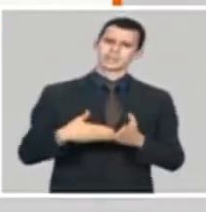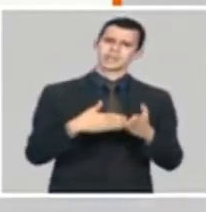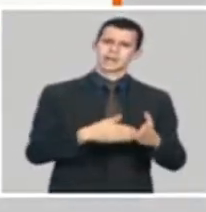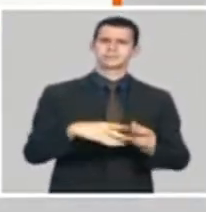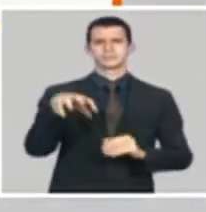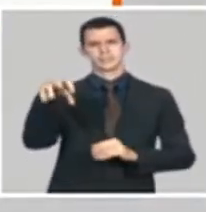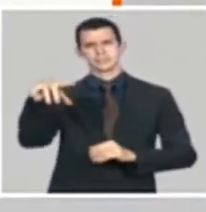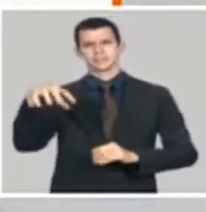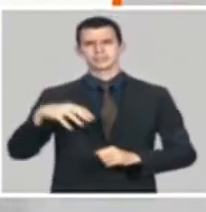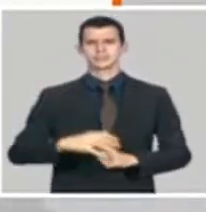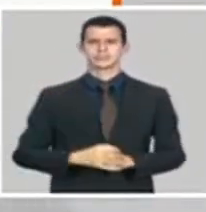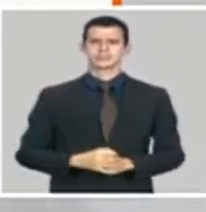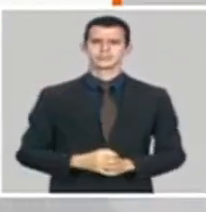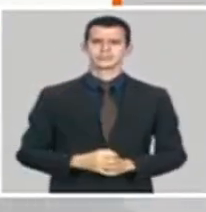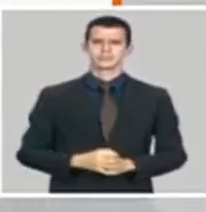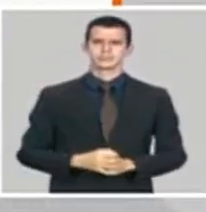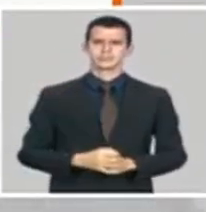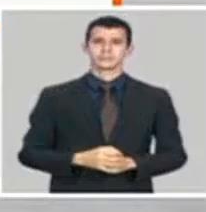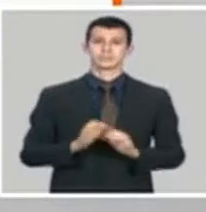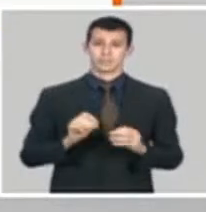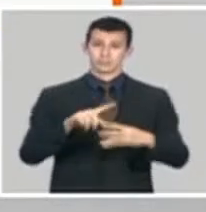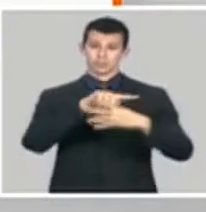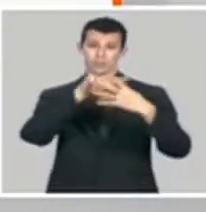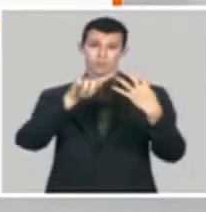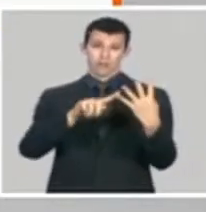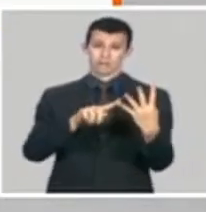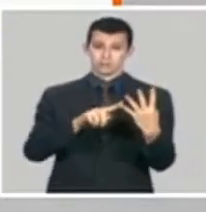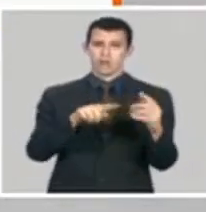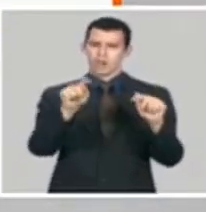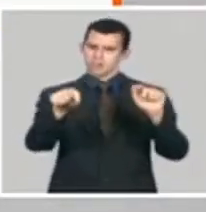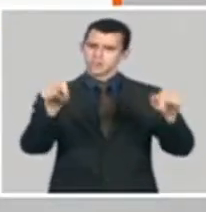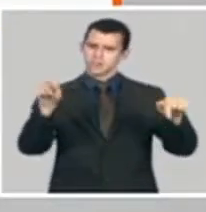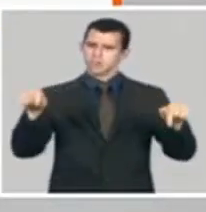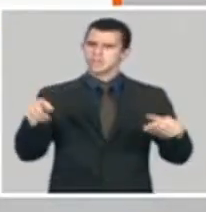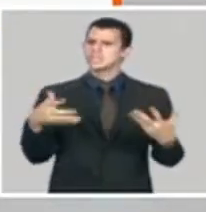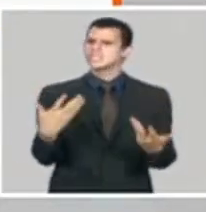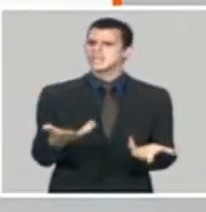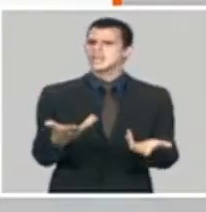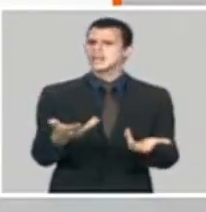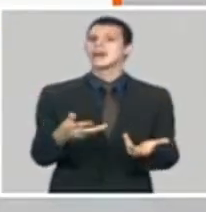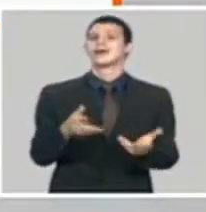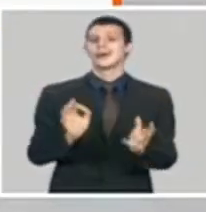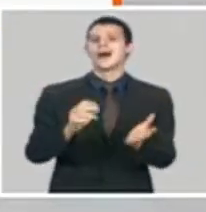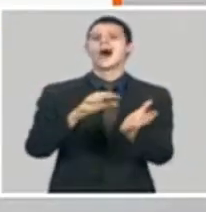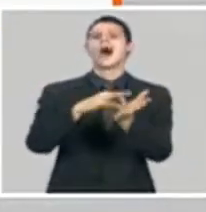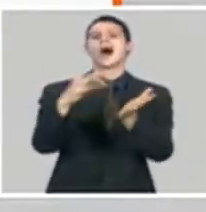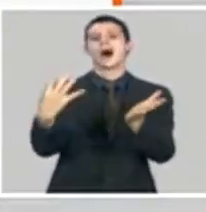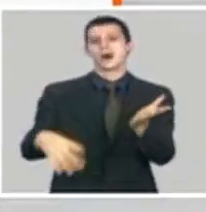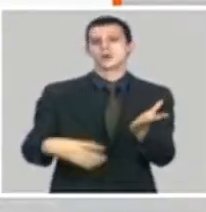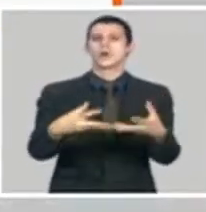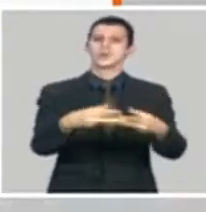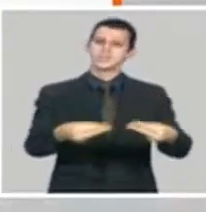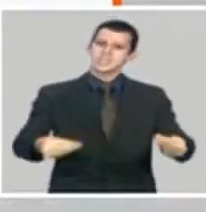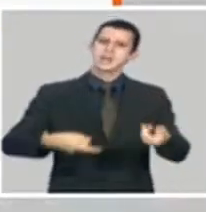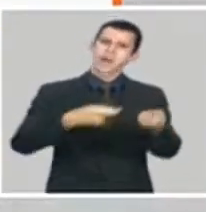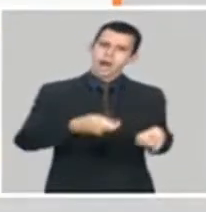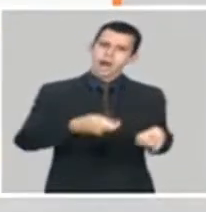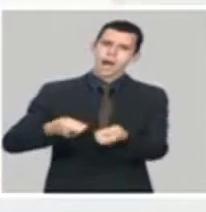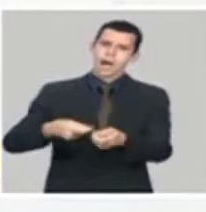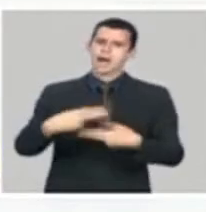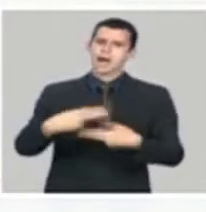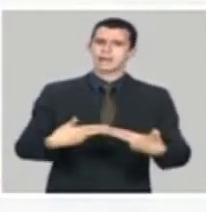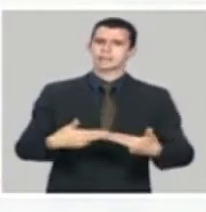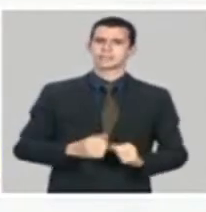Pinar del Río. O sea, que donde están los principales polos arroceros, es donde mayor cantidad de